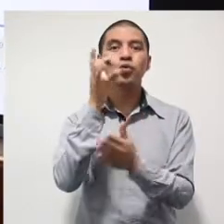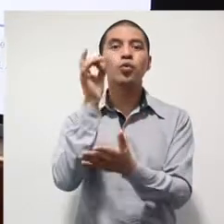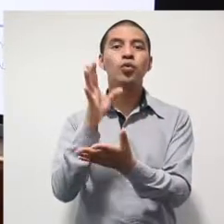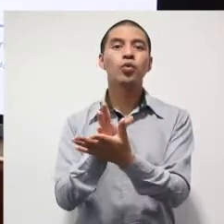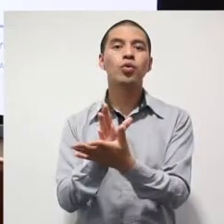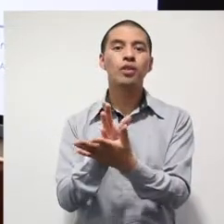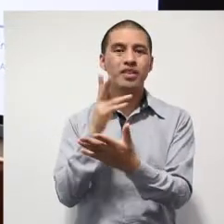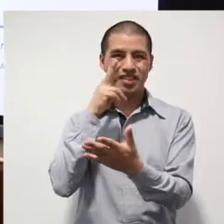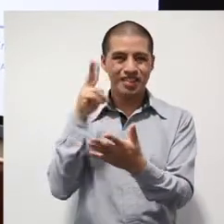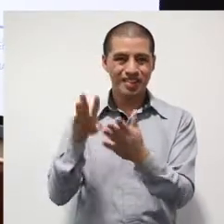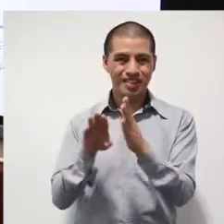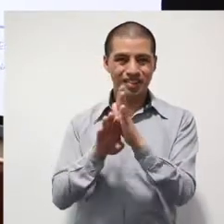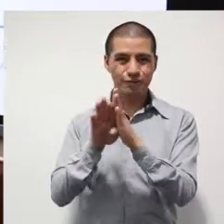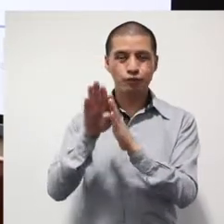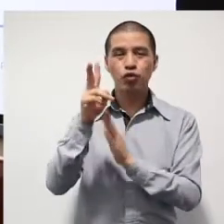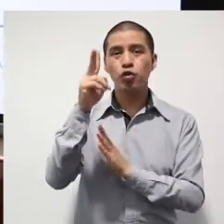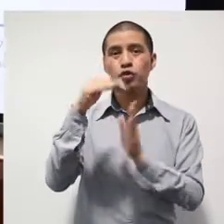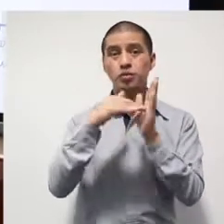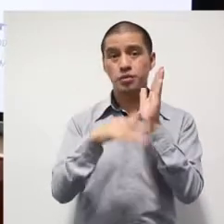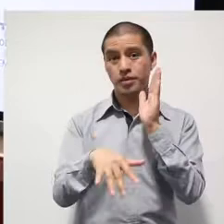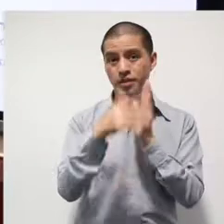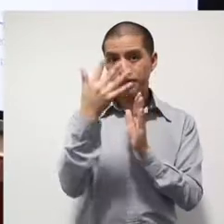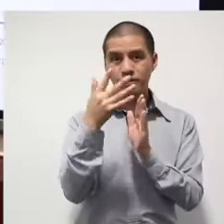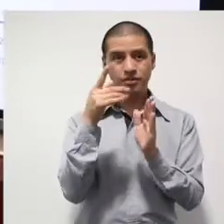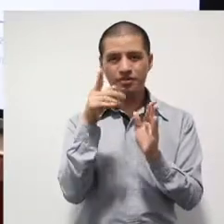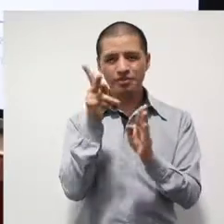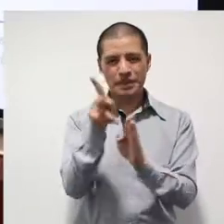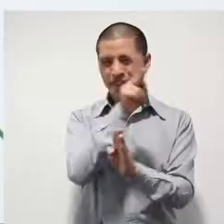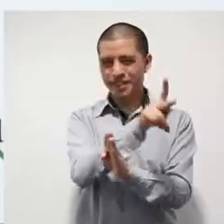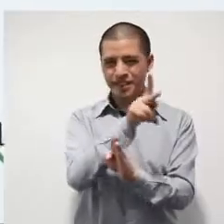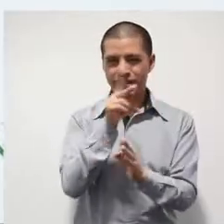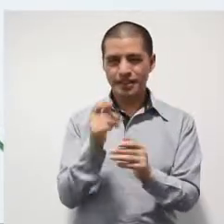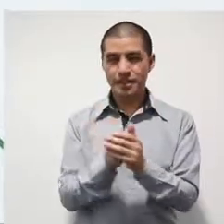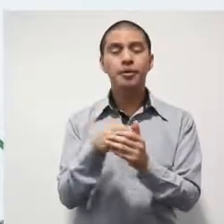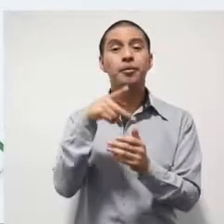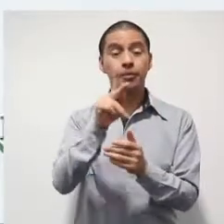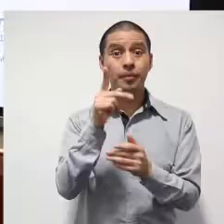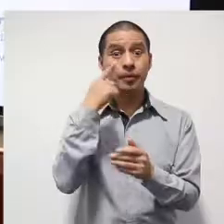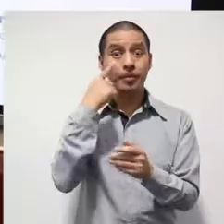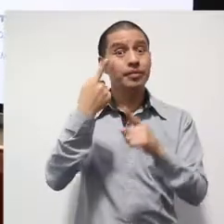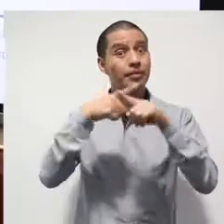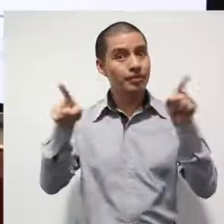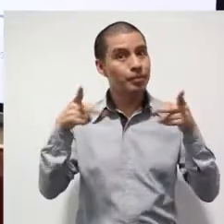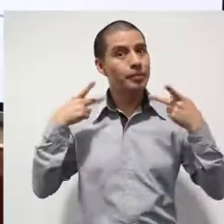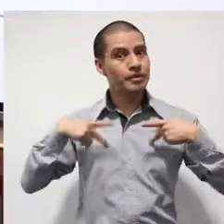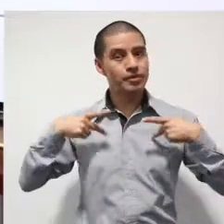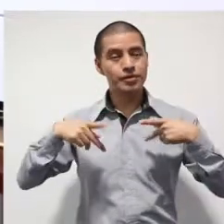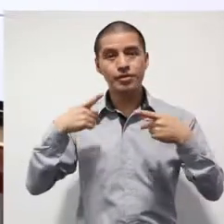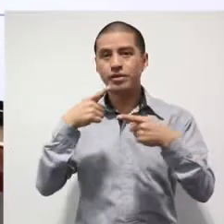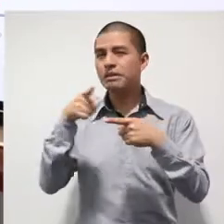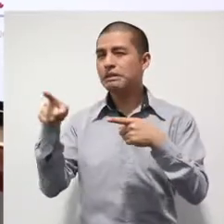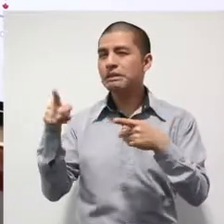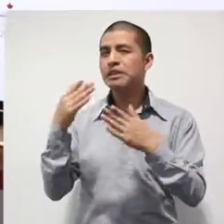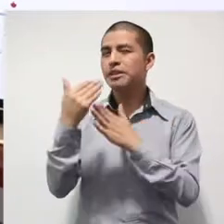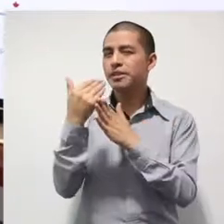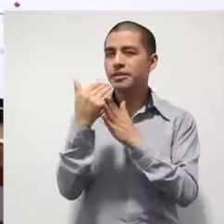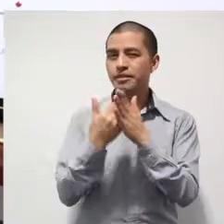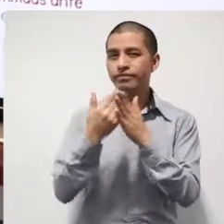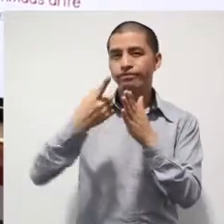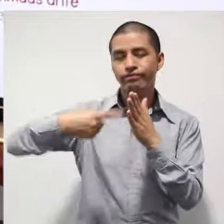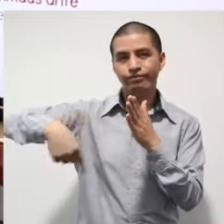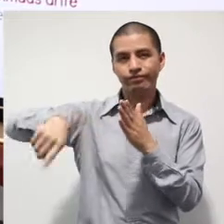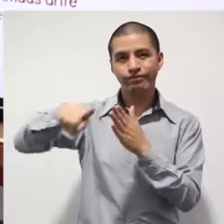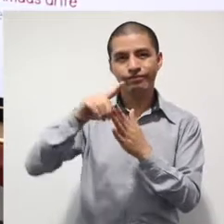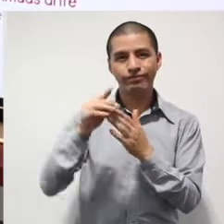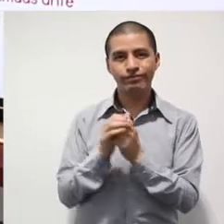a algún pico de 2014. La diferencia está en que ahora mucho menos personas enfrentan